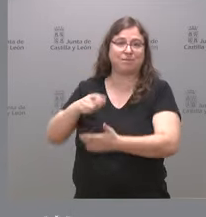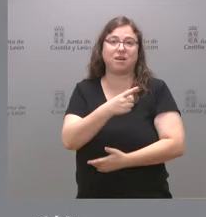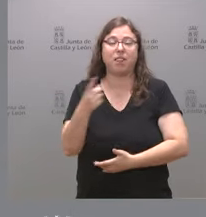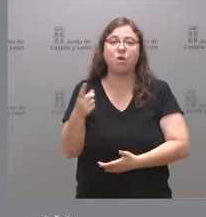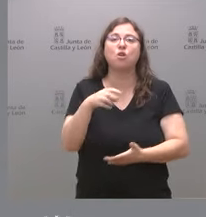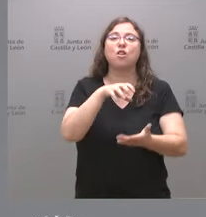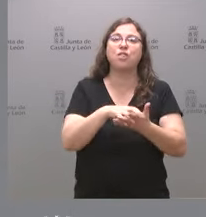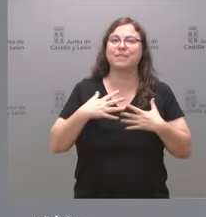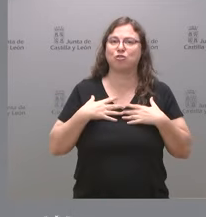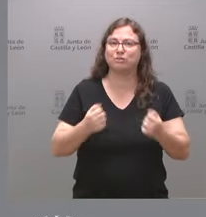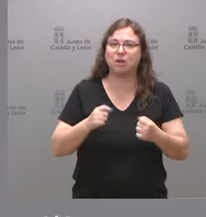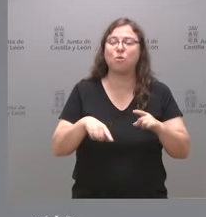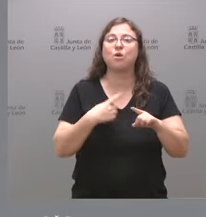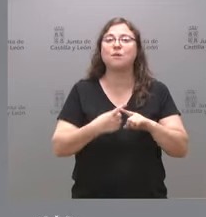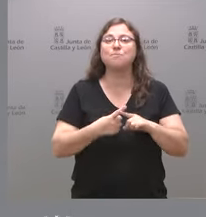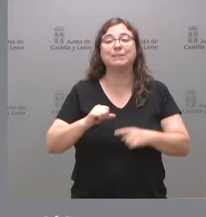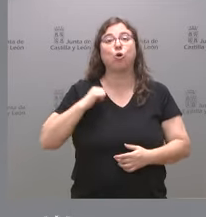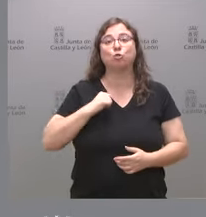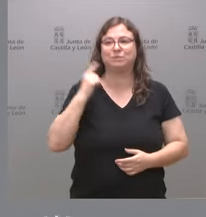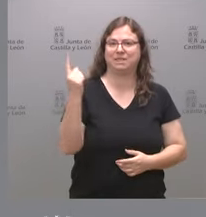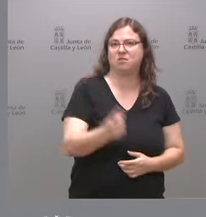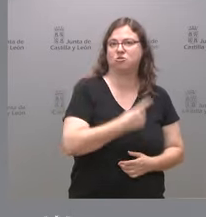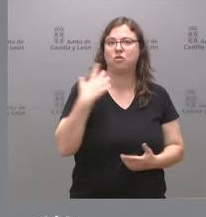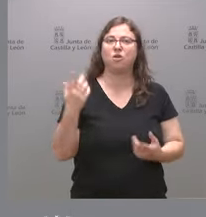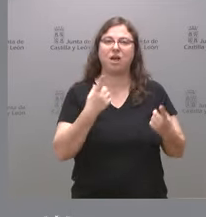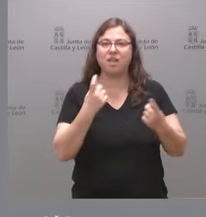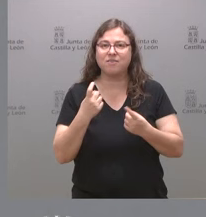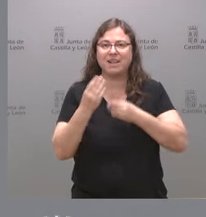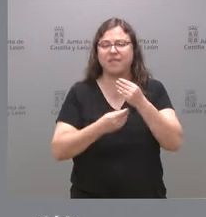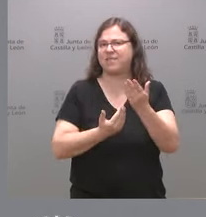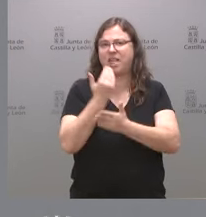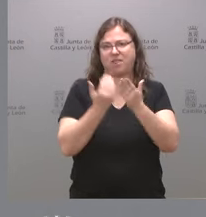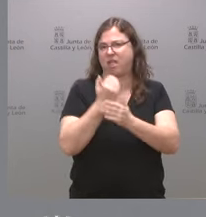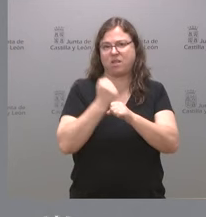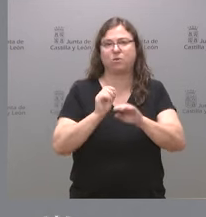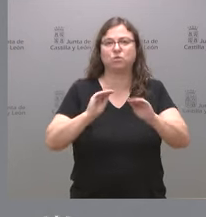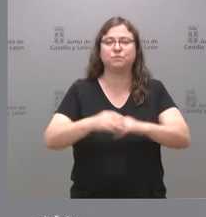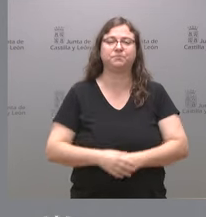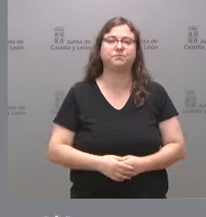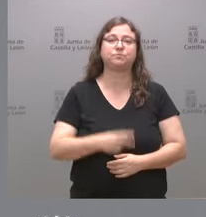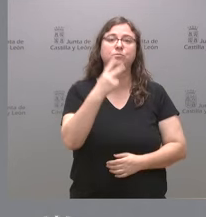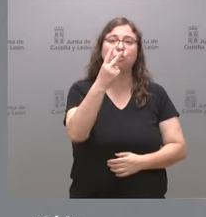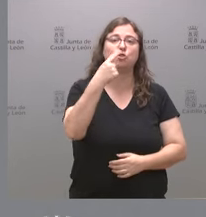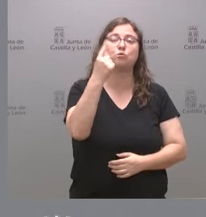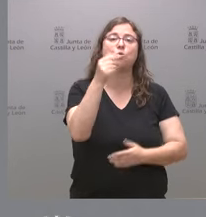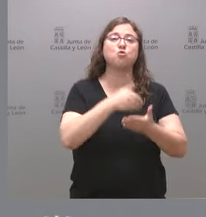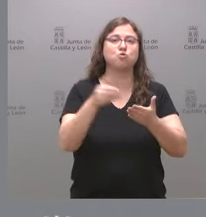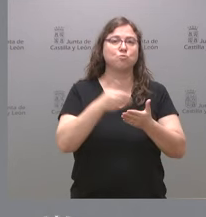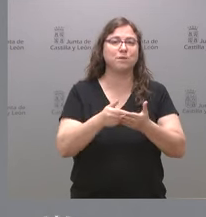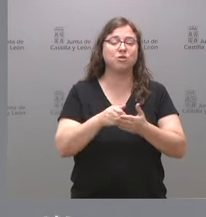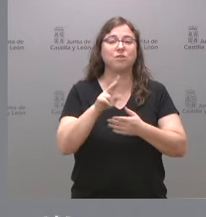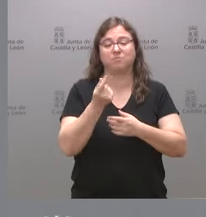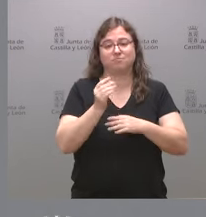centros de salud y a los hospitales en toda la tarea que realizan diariamente. 2,1 millones es la cantidad